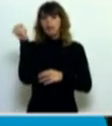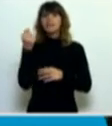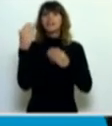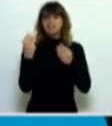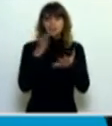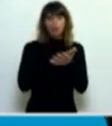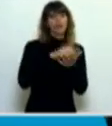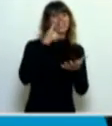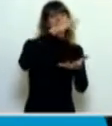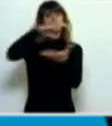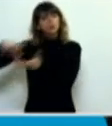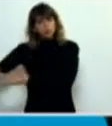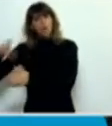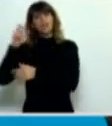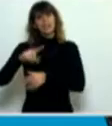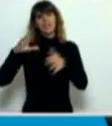democracia.